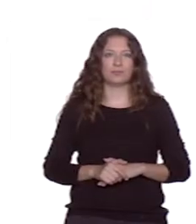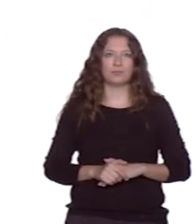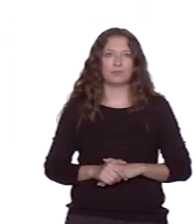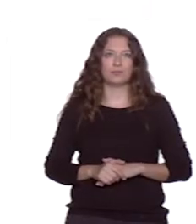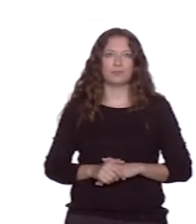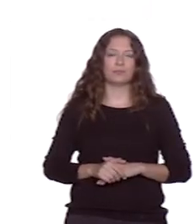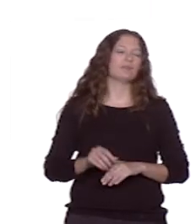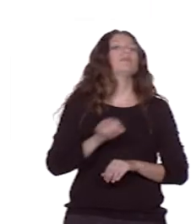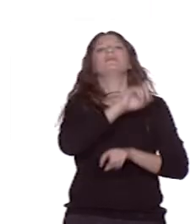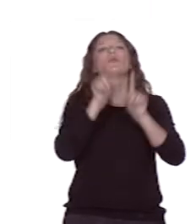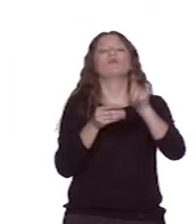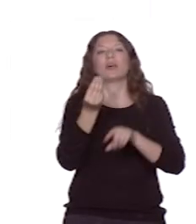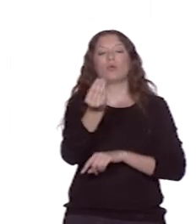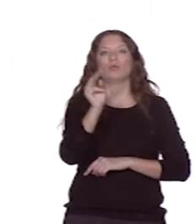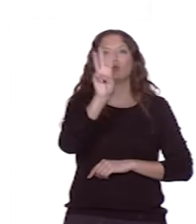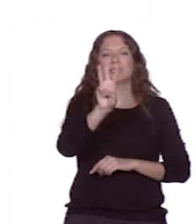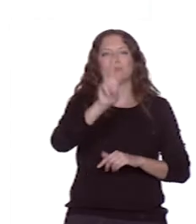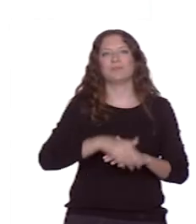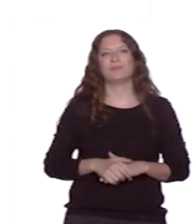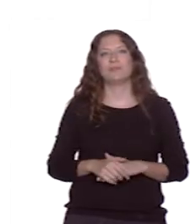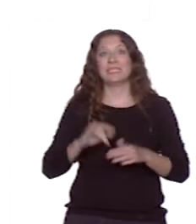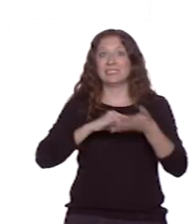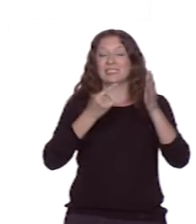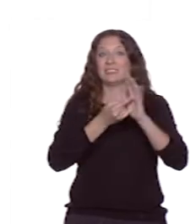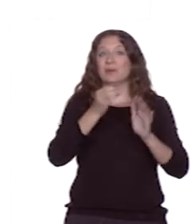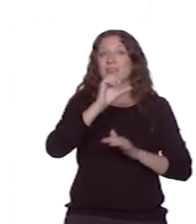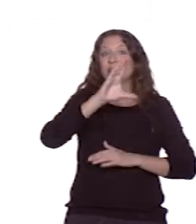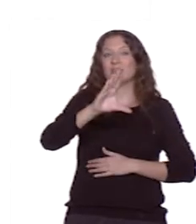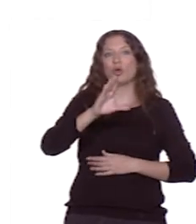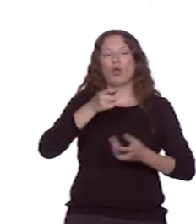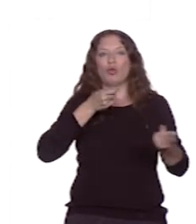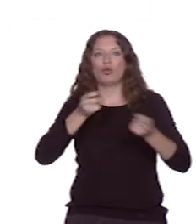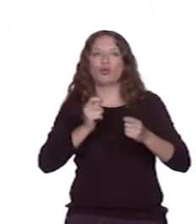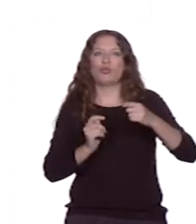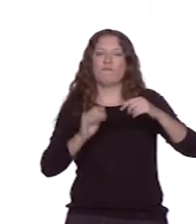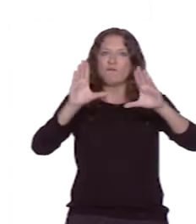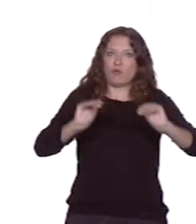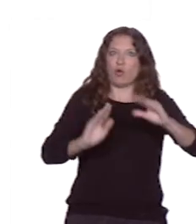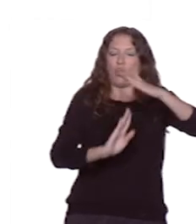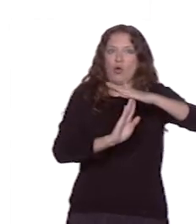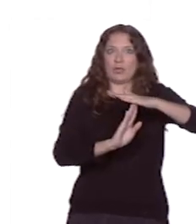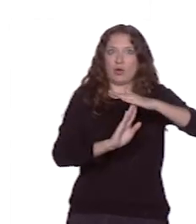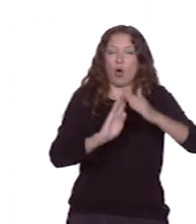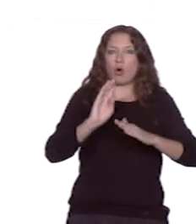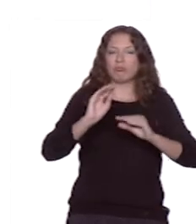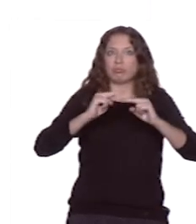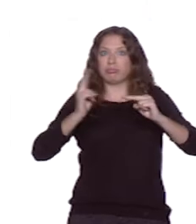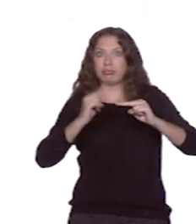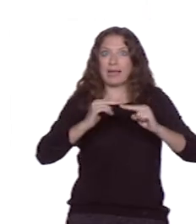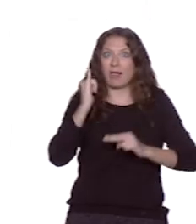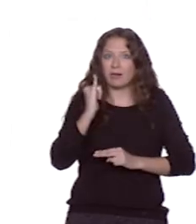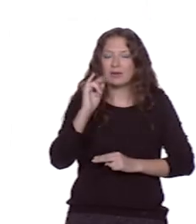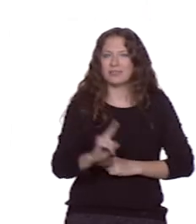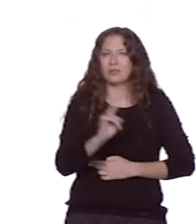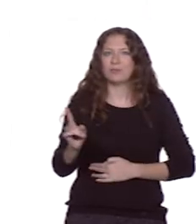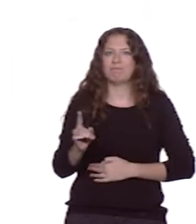Pregunta Q3. ¿Tiene el sistema TIC controles de bloqueo con mutación? Sí que los tiene. De ese